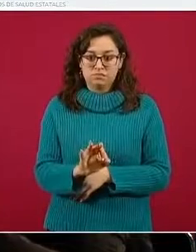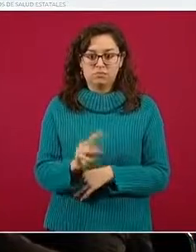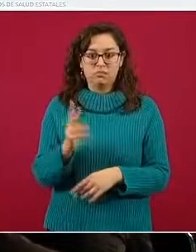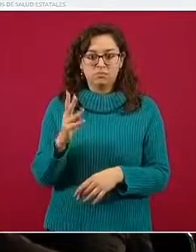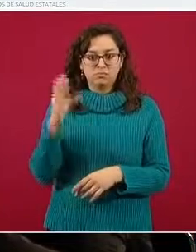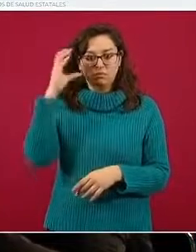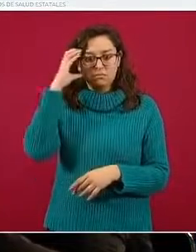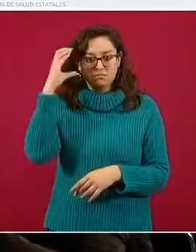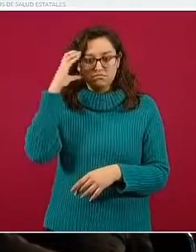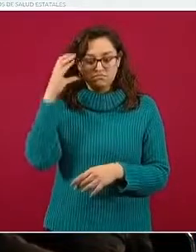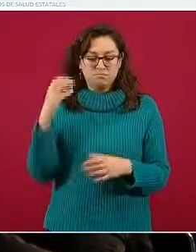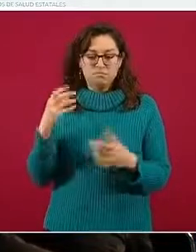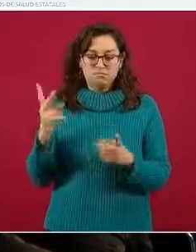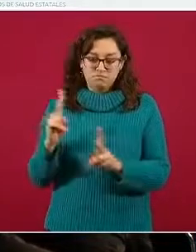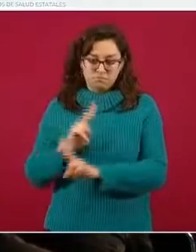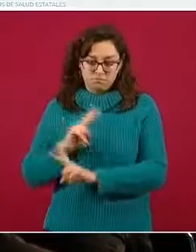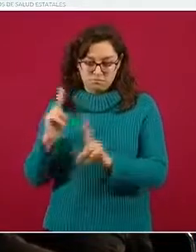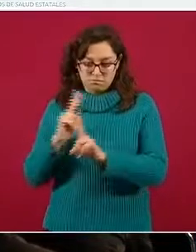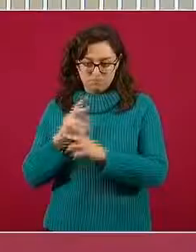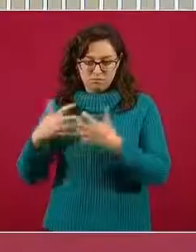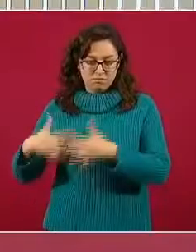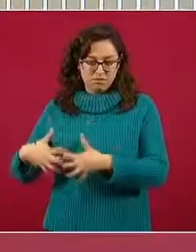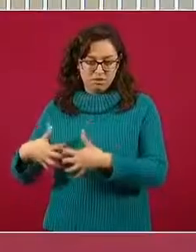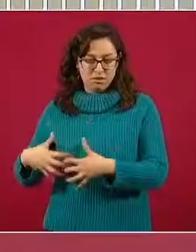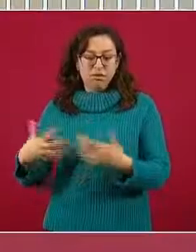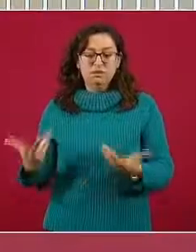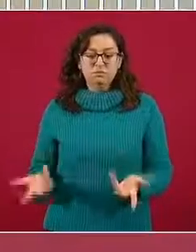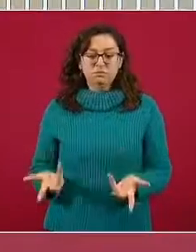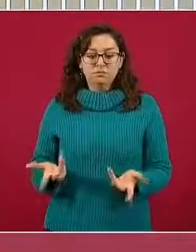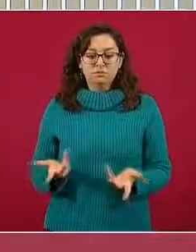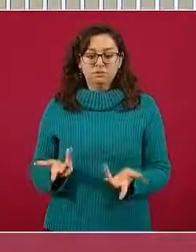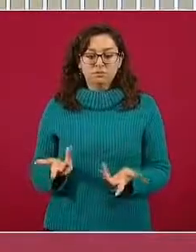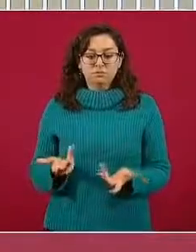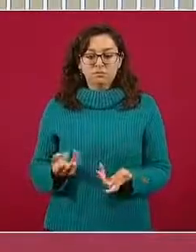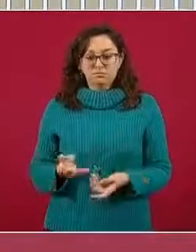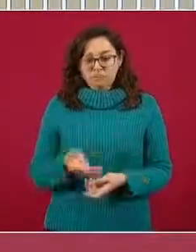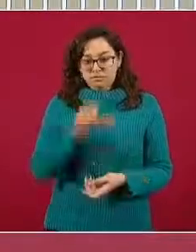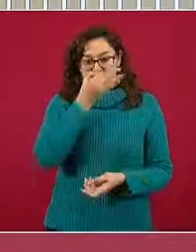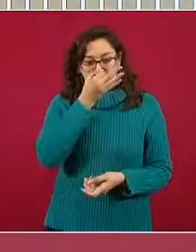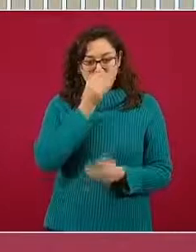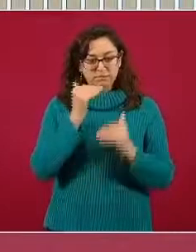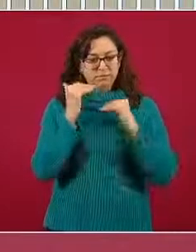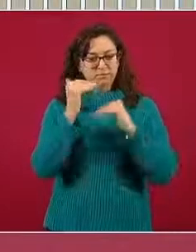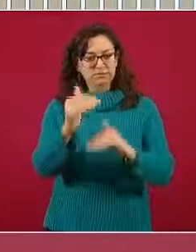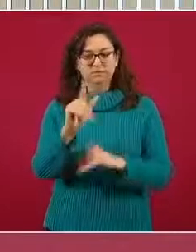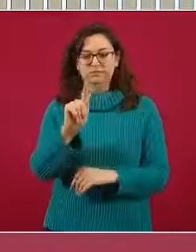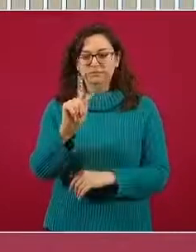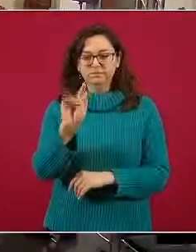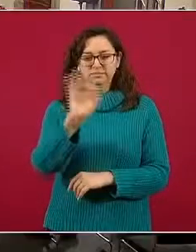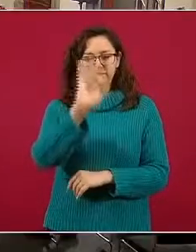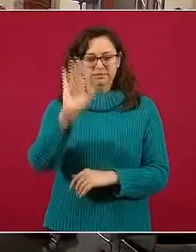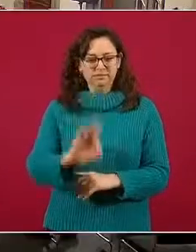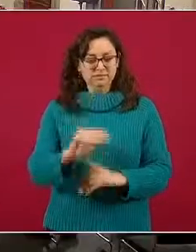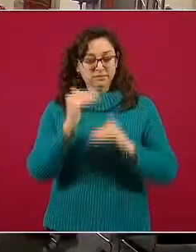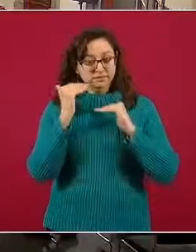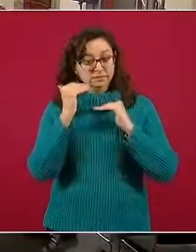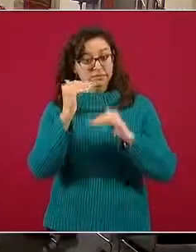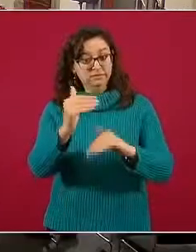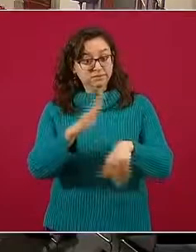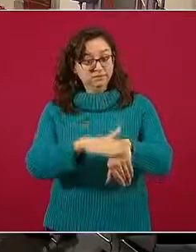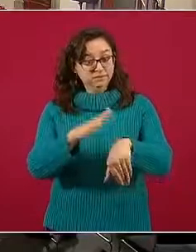camas para cuidados críticos, llegando prácticamente a ese límite que nos manda, que nos marca una